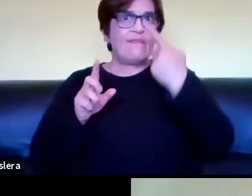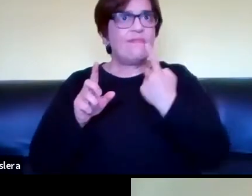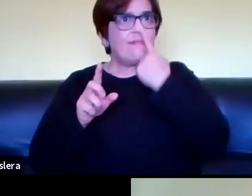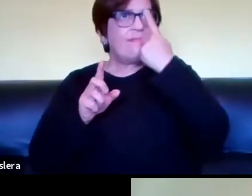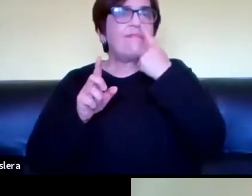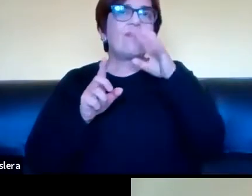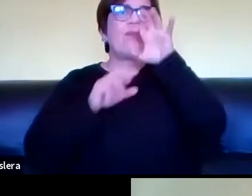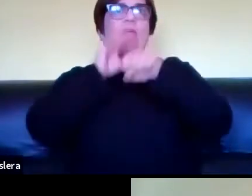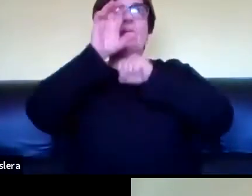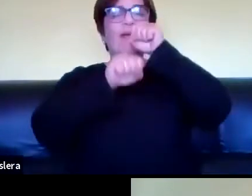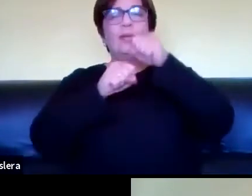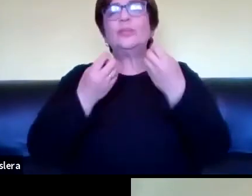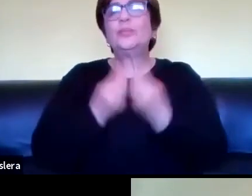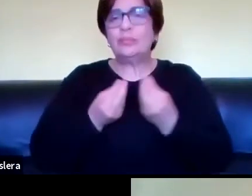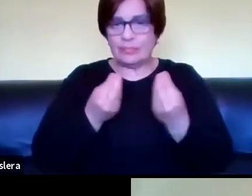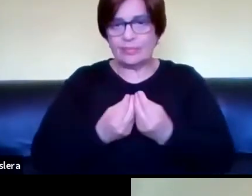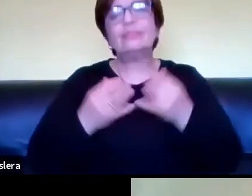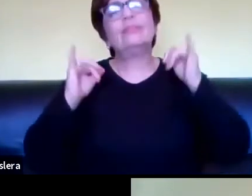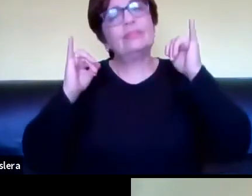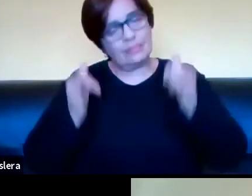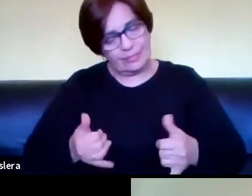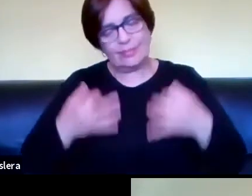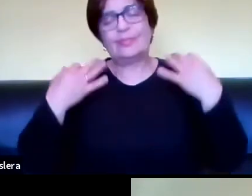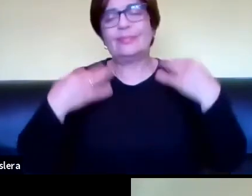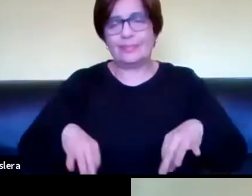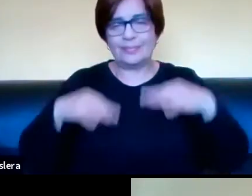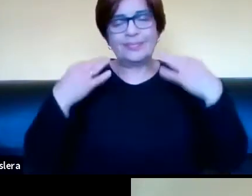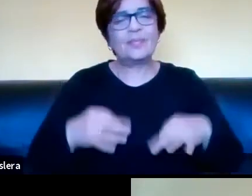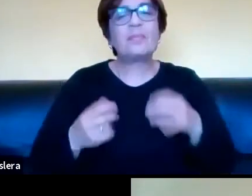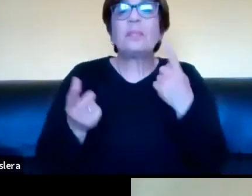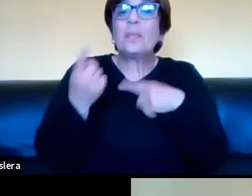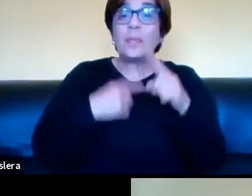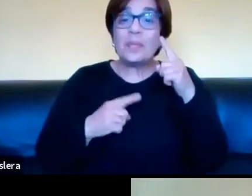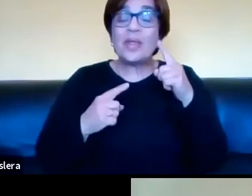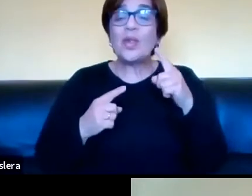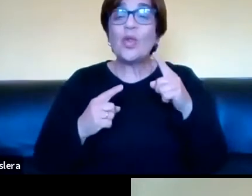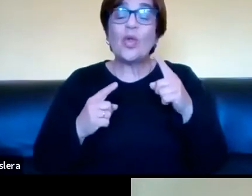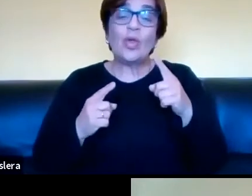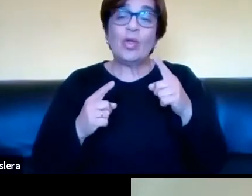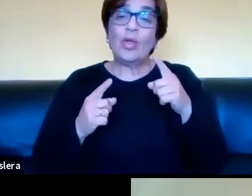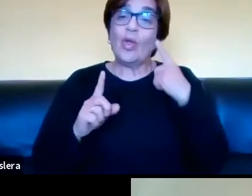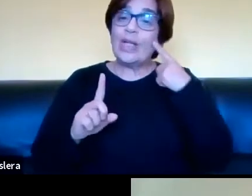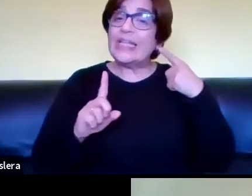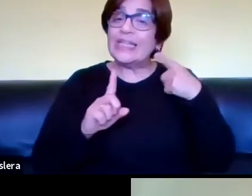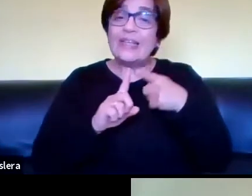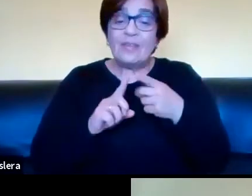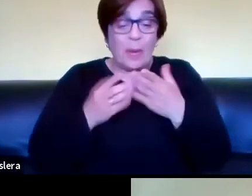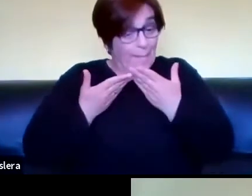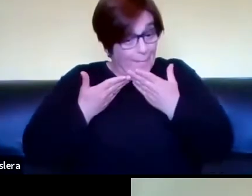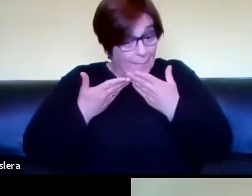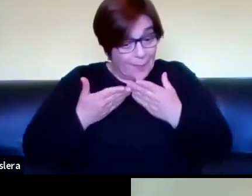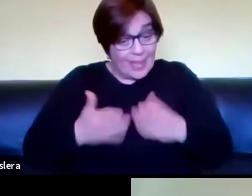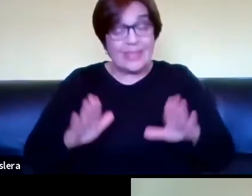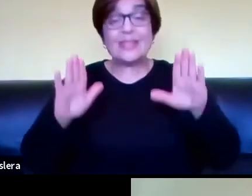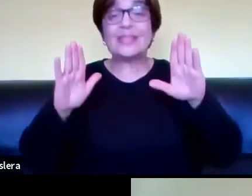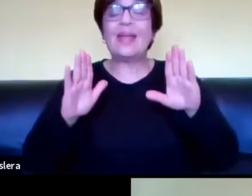y bueno, sí que lo es, pero la idea es, a punto de partida de eso,